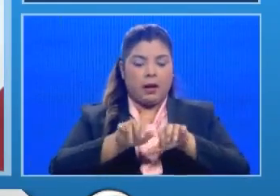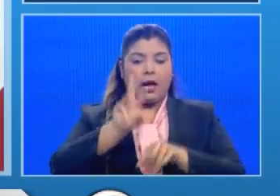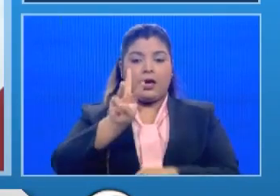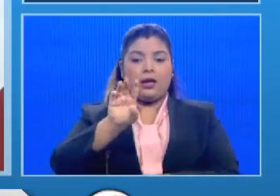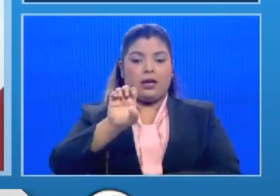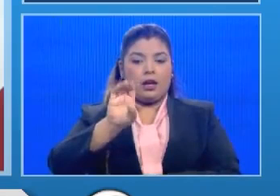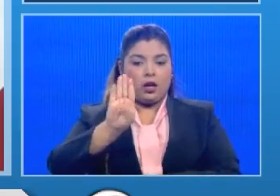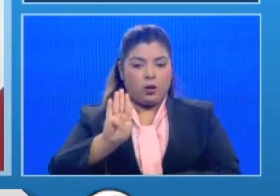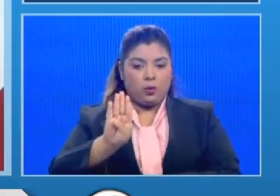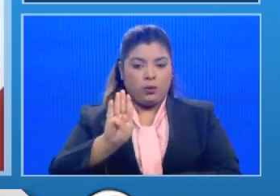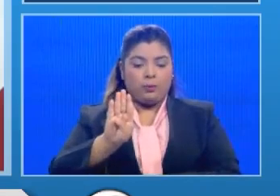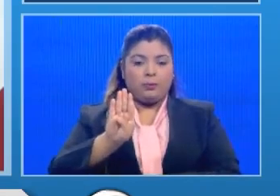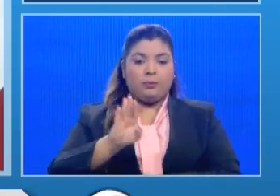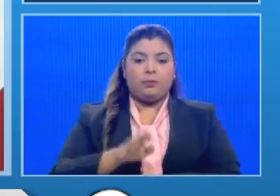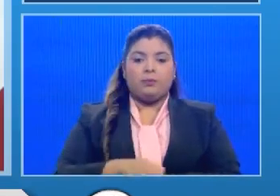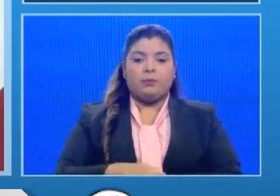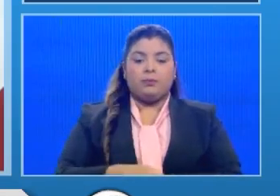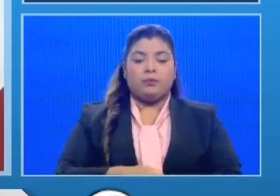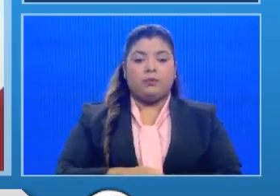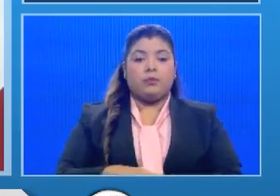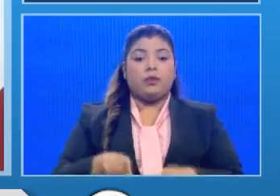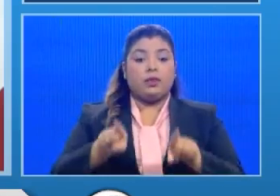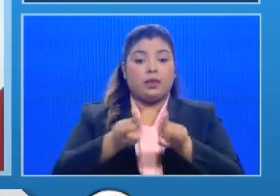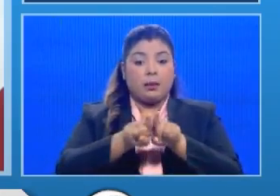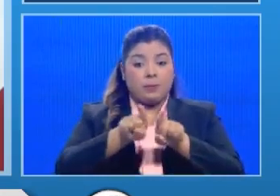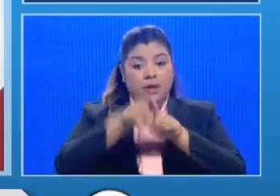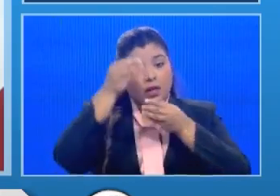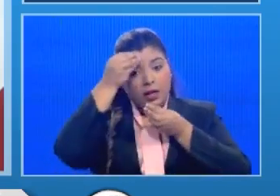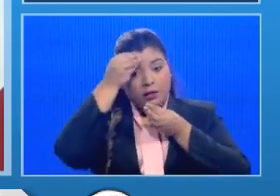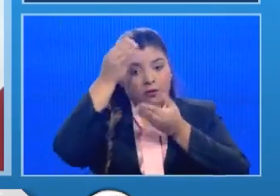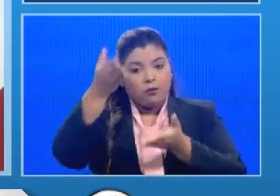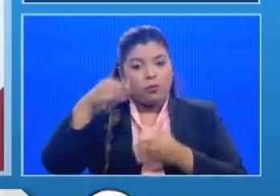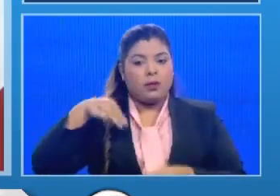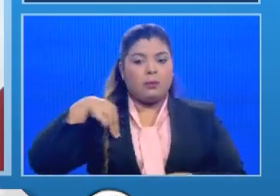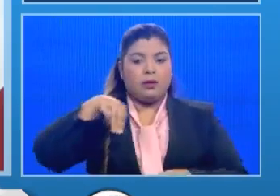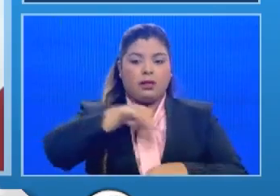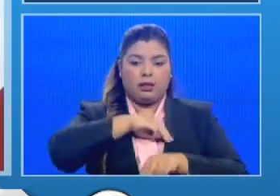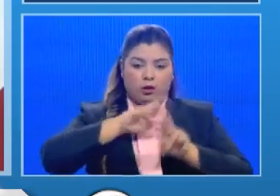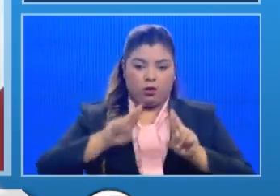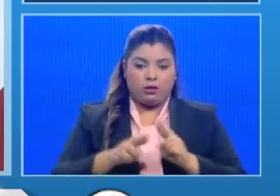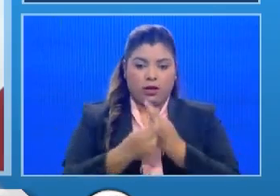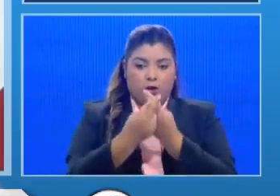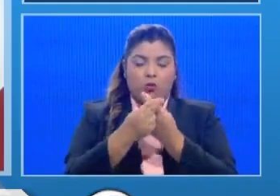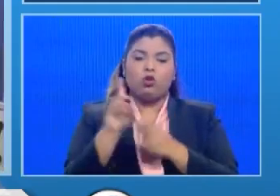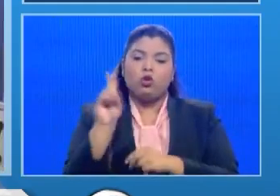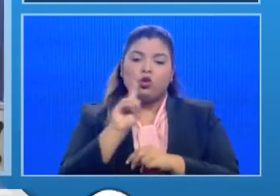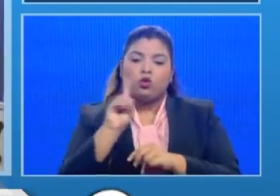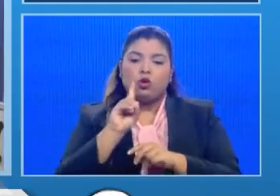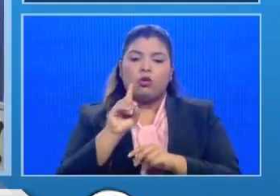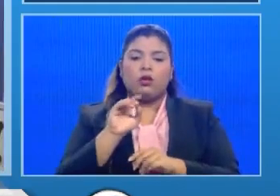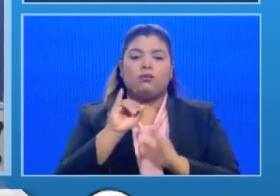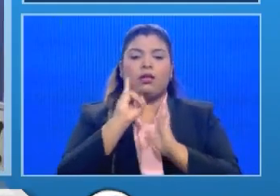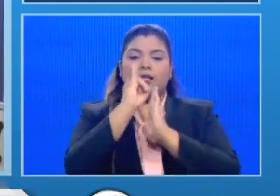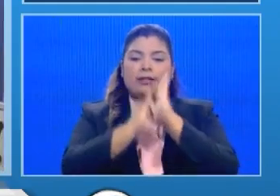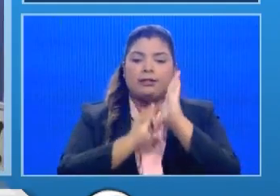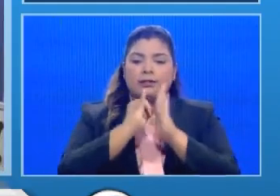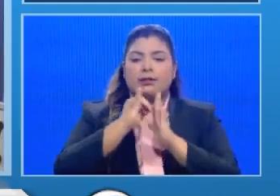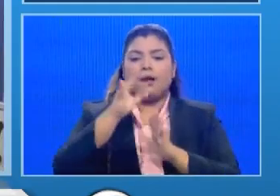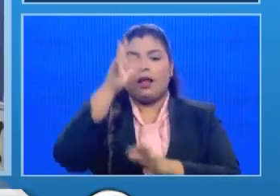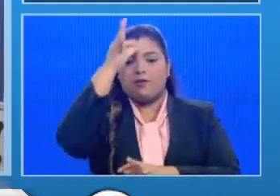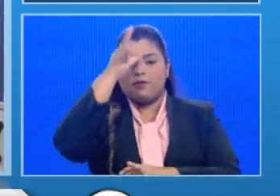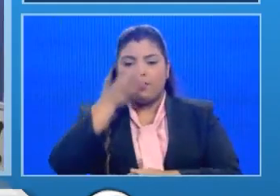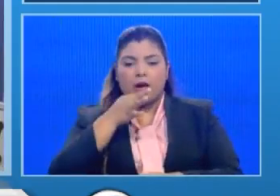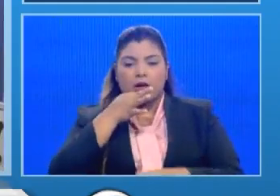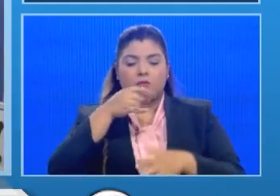informe del Ministerio de Salud en las redes sociales. Gracias, doctora Lourdes.